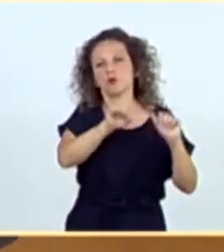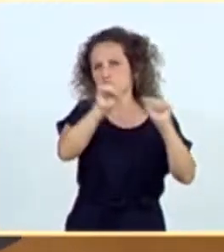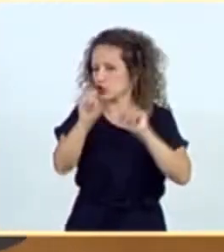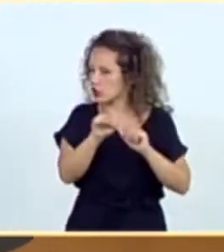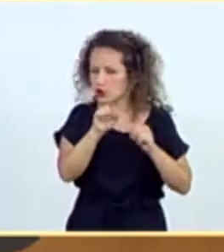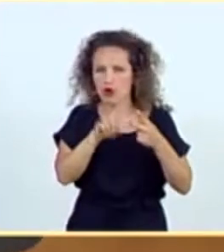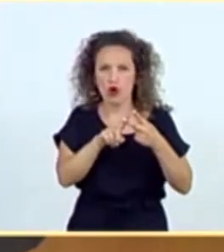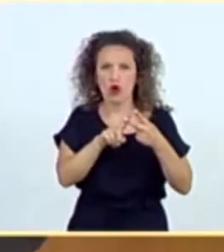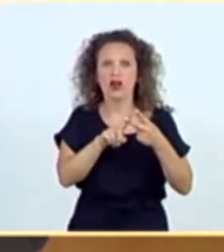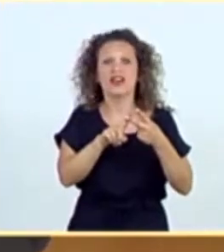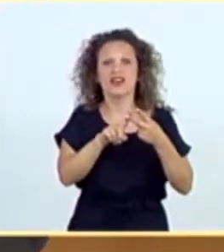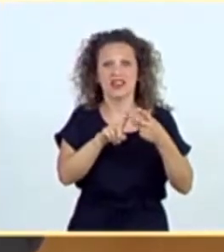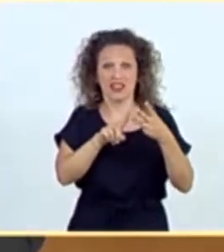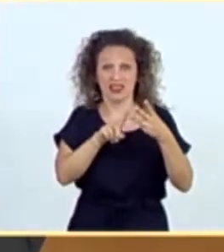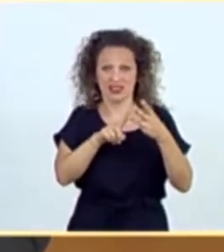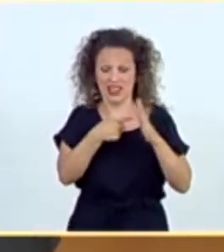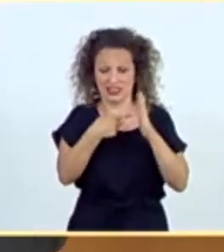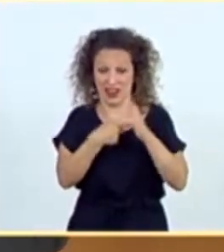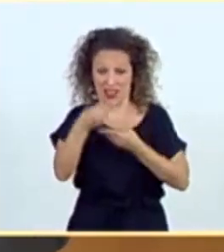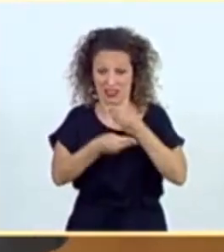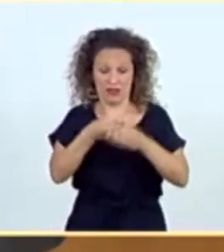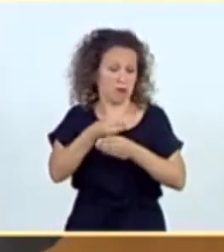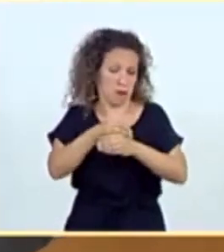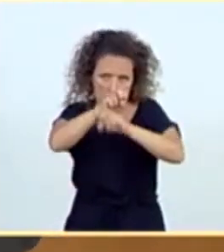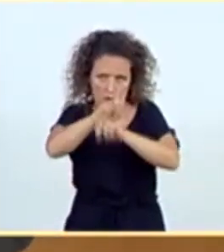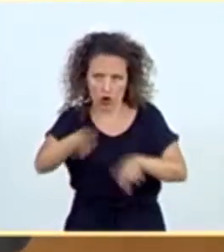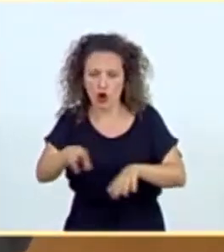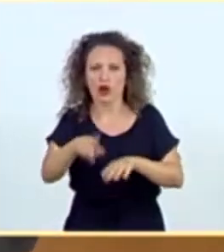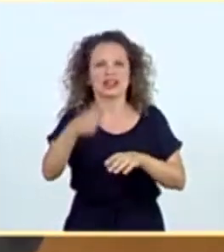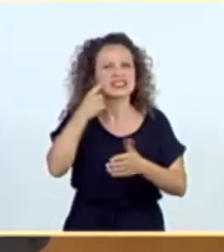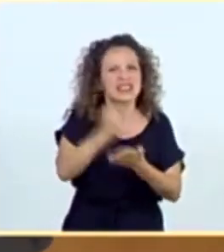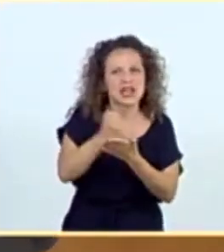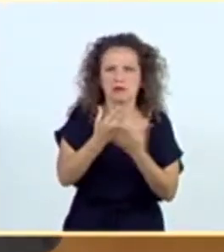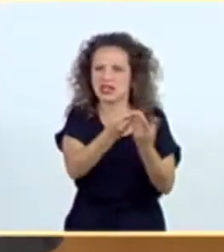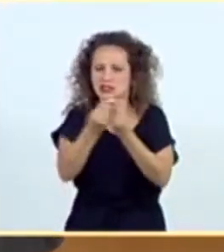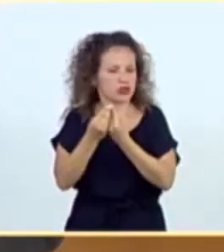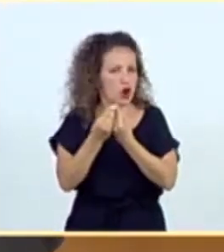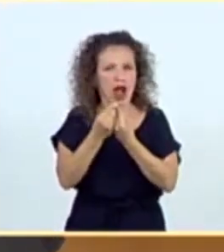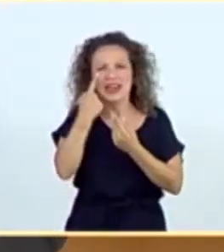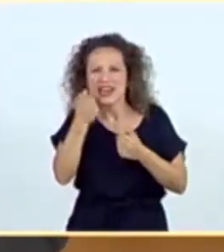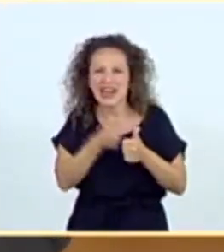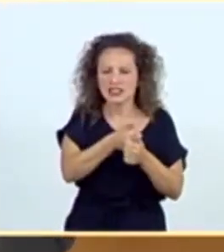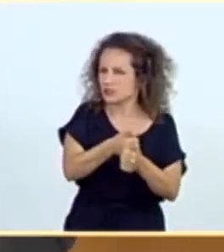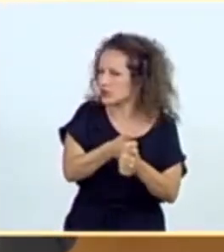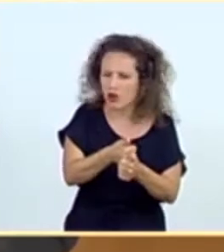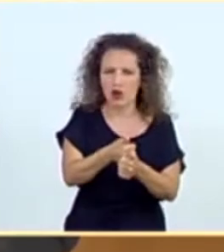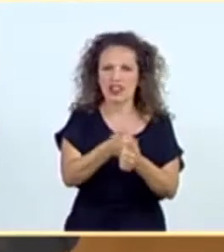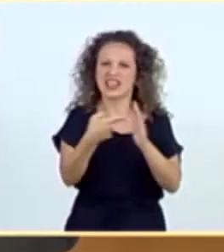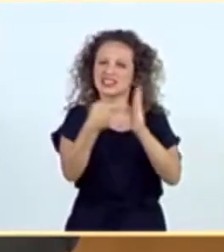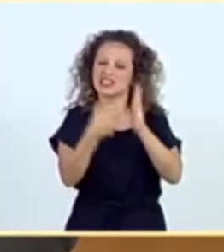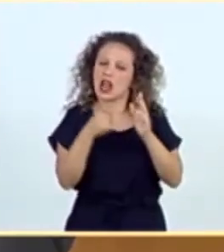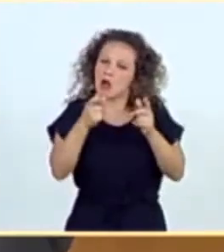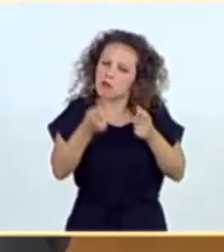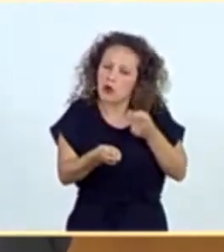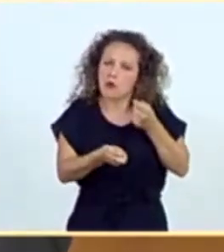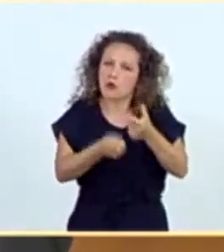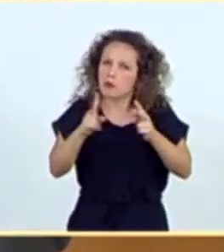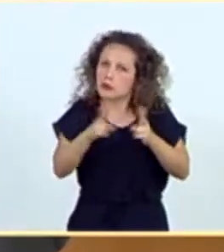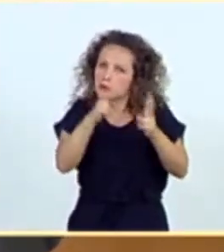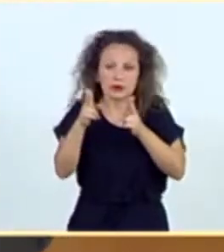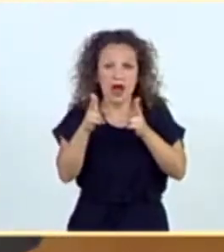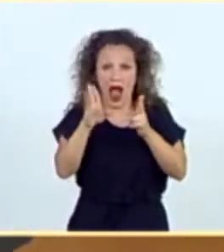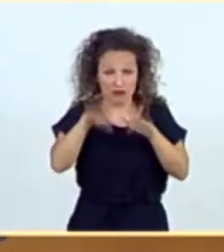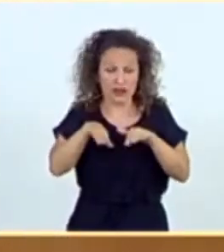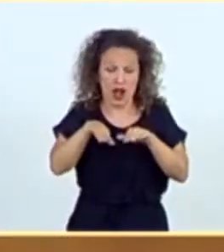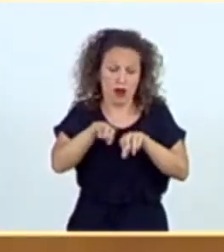en la desescalada, no test masivo, no rastreos tecnológicos, no una desescalada segmentada, nos lleva a un riesgo aún